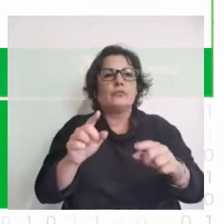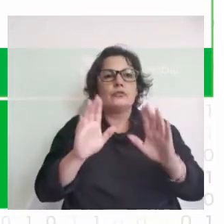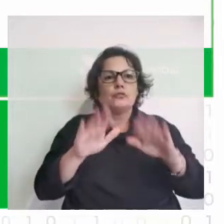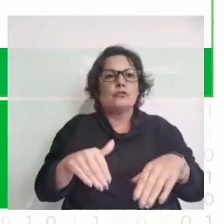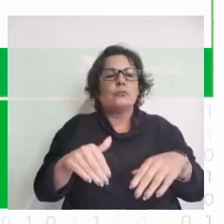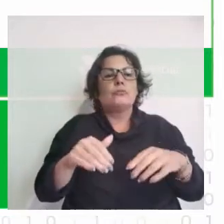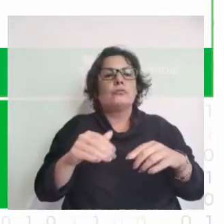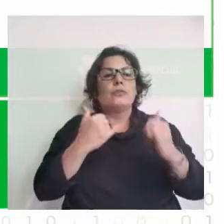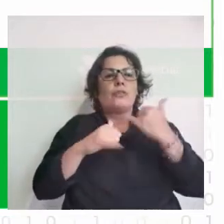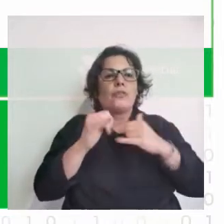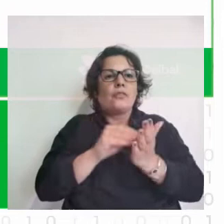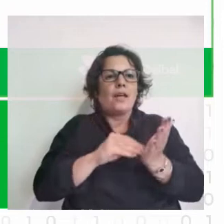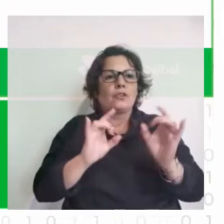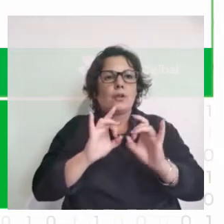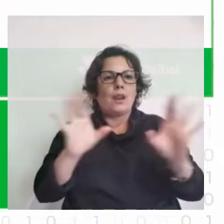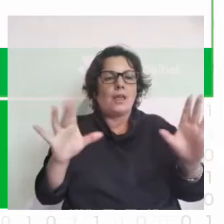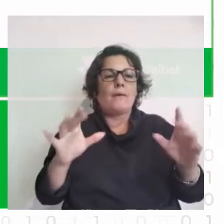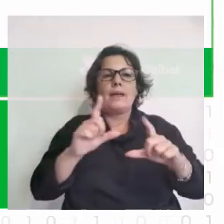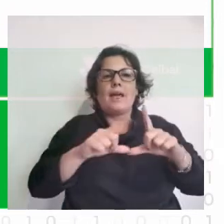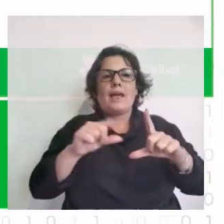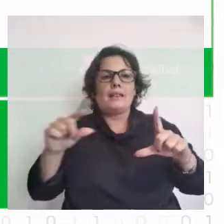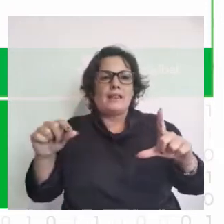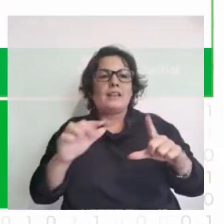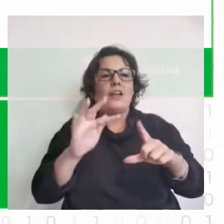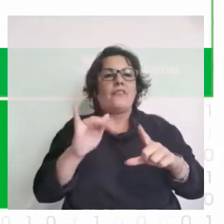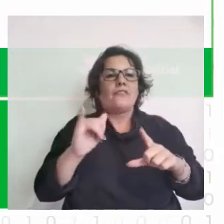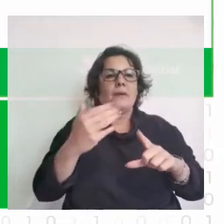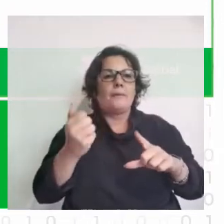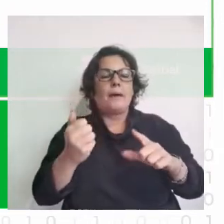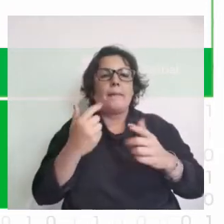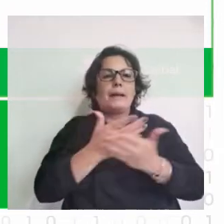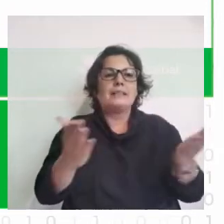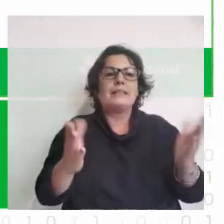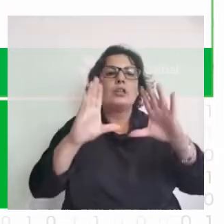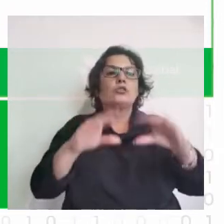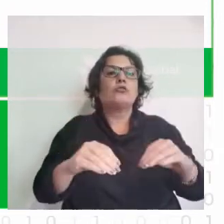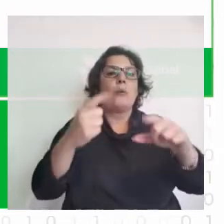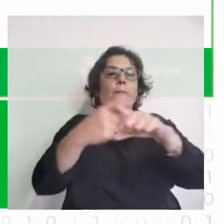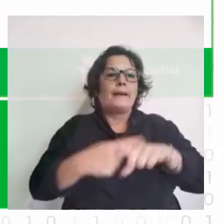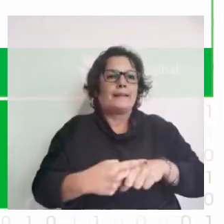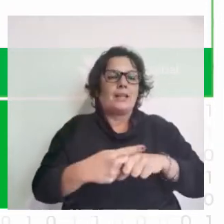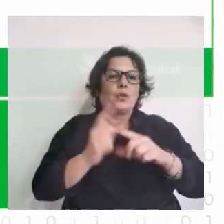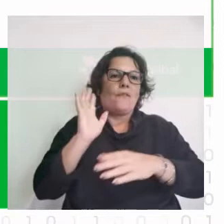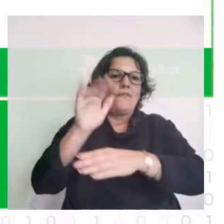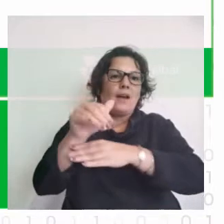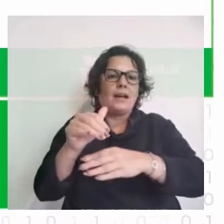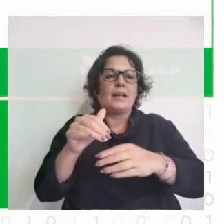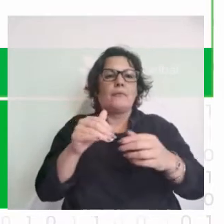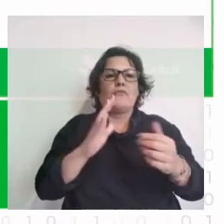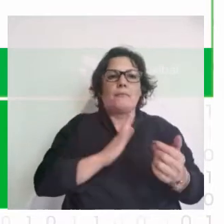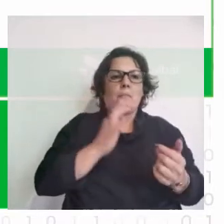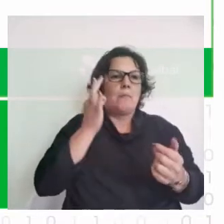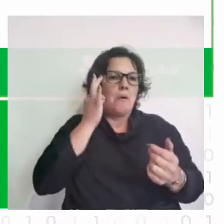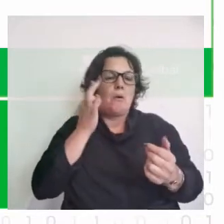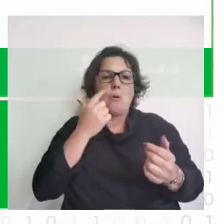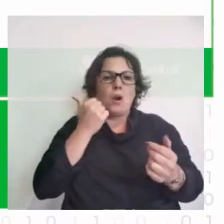libres, que son las estadísticas FIBA, que se presentan en todos los partidos de básquetbol, eso tanto en femenino como masculino a nivel